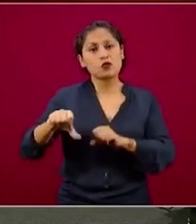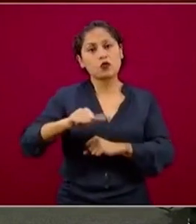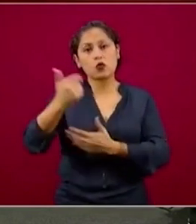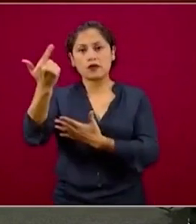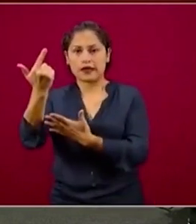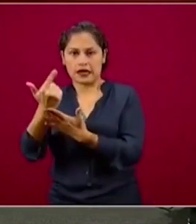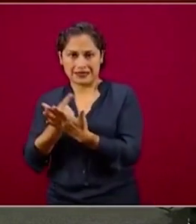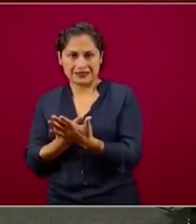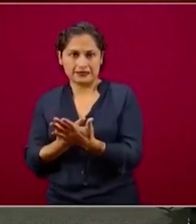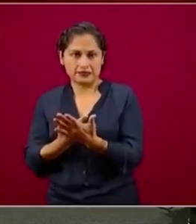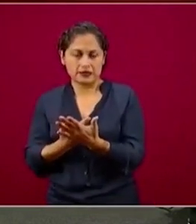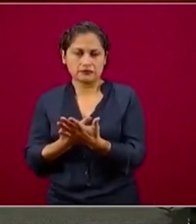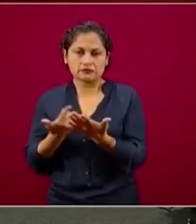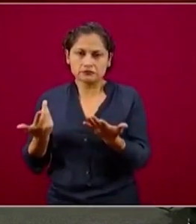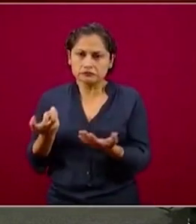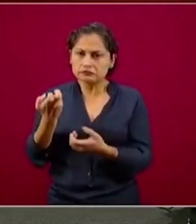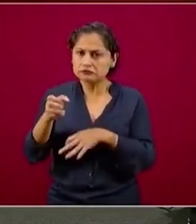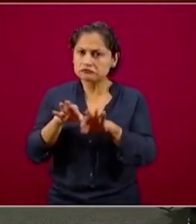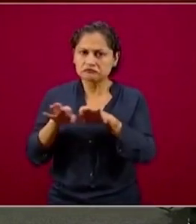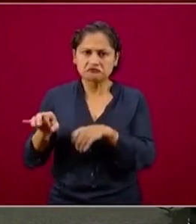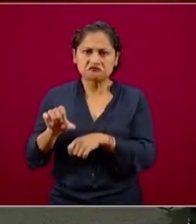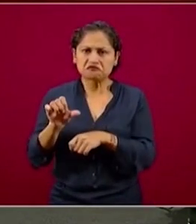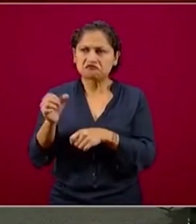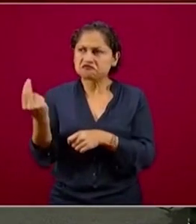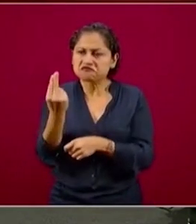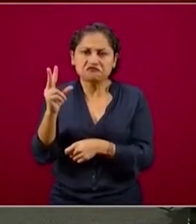que son todo lo demás.